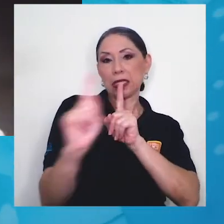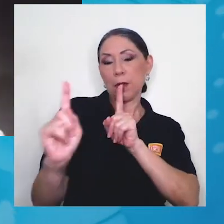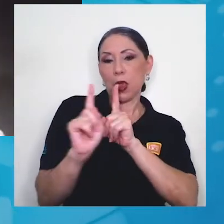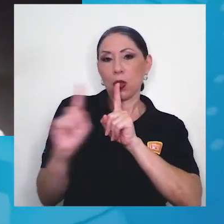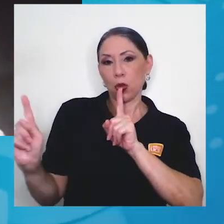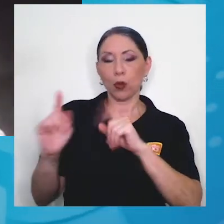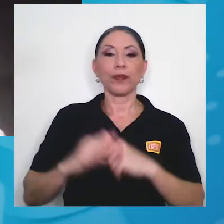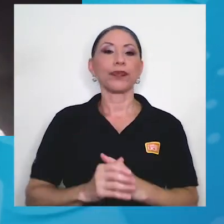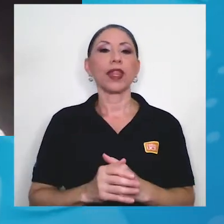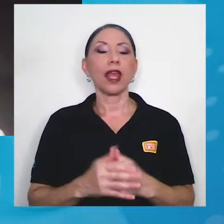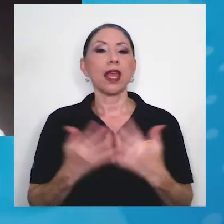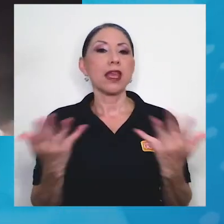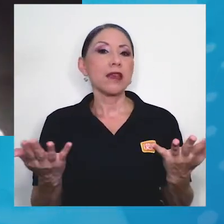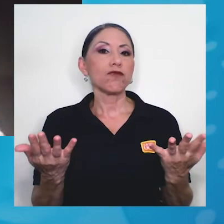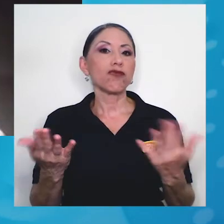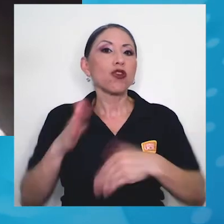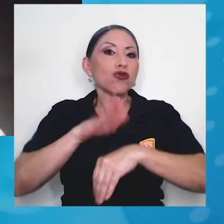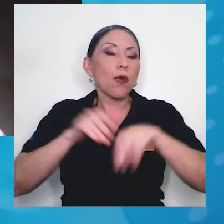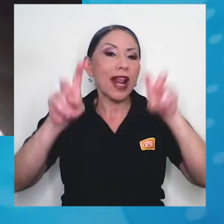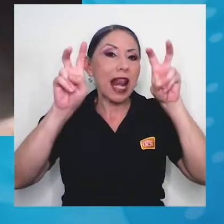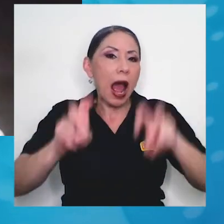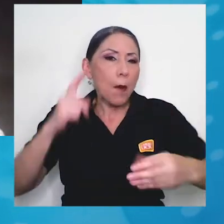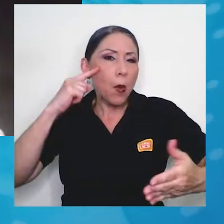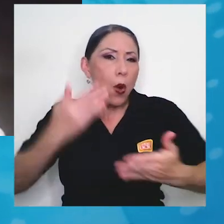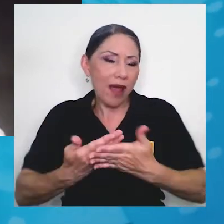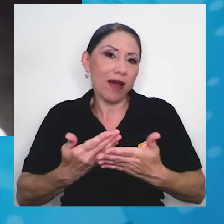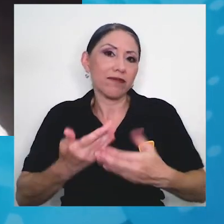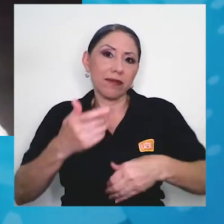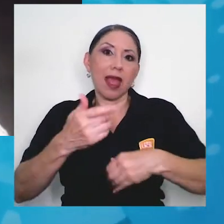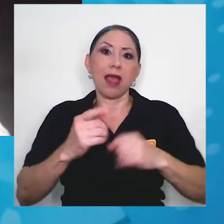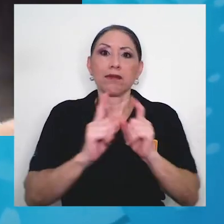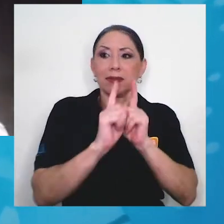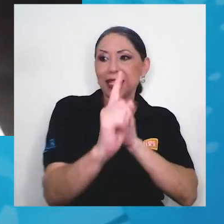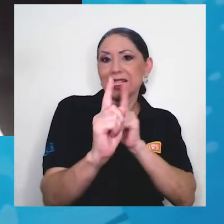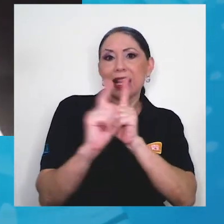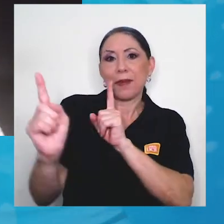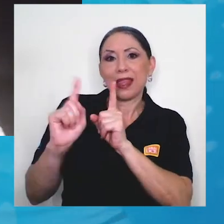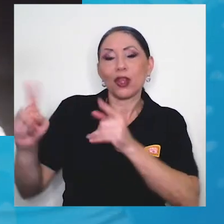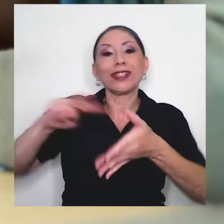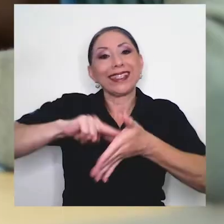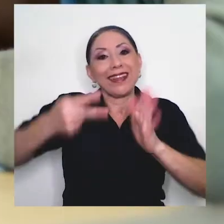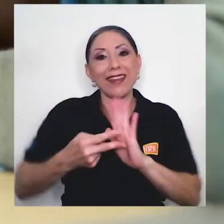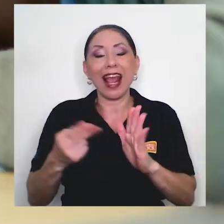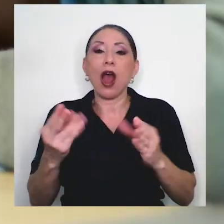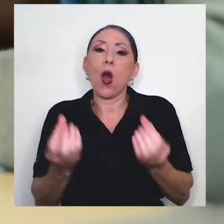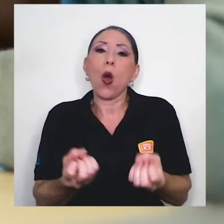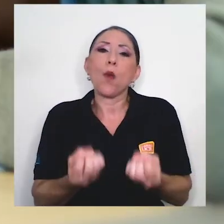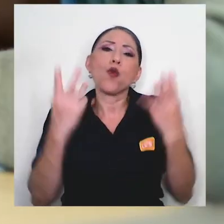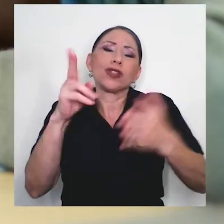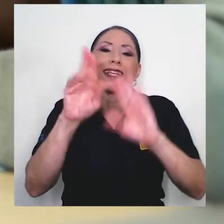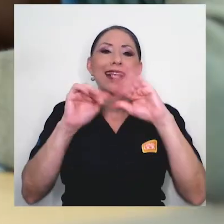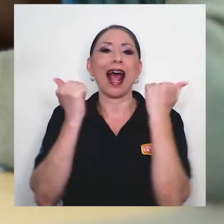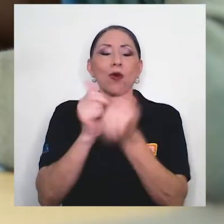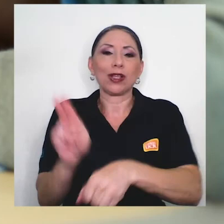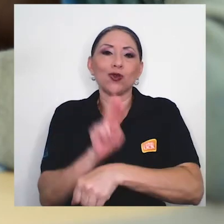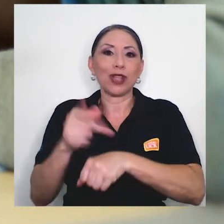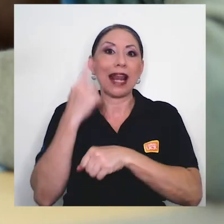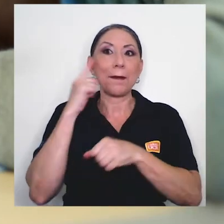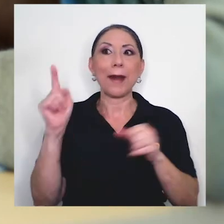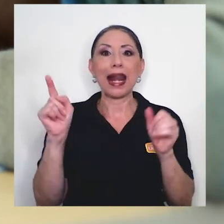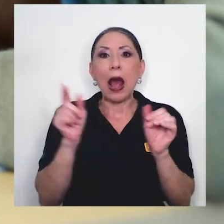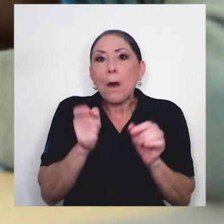Y con respecto a la prueba, pues el distanciamiento creo que implica el uso de muchas aulas para tener pocas personas en el aula.